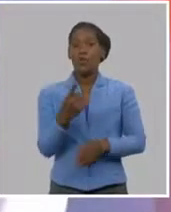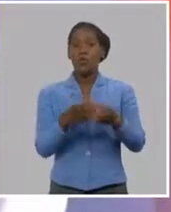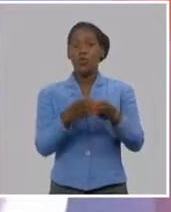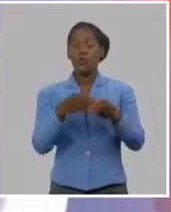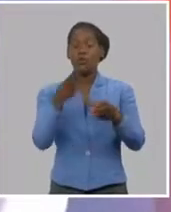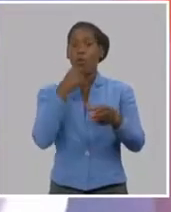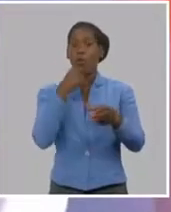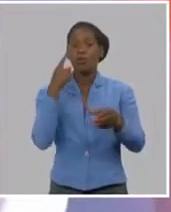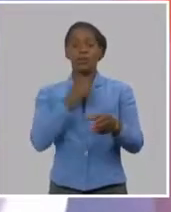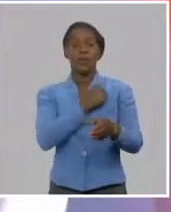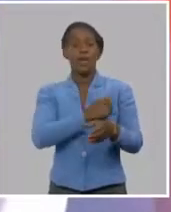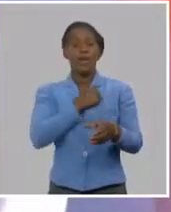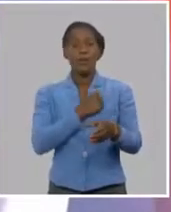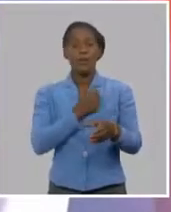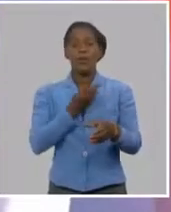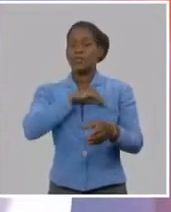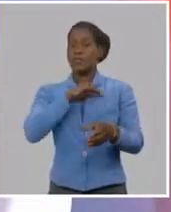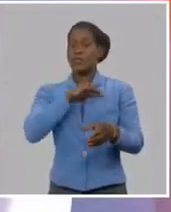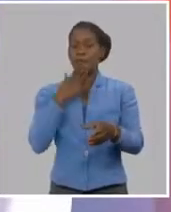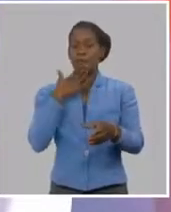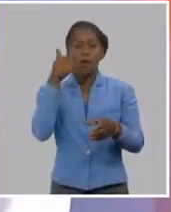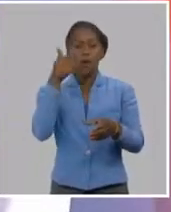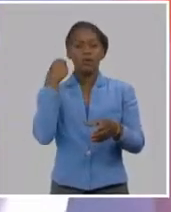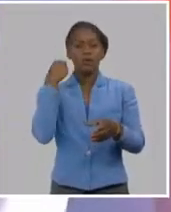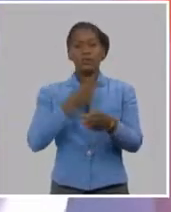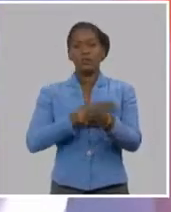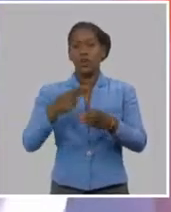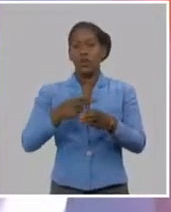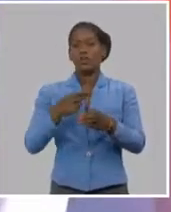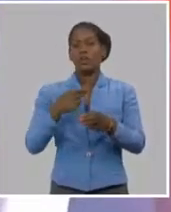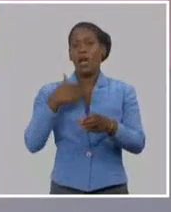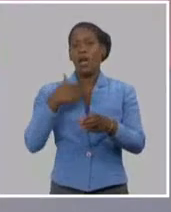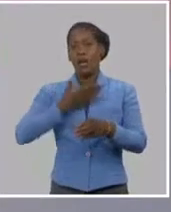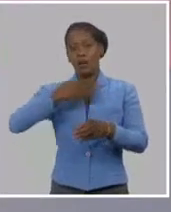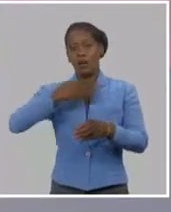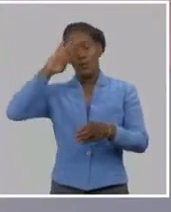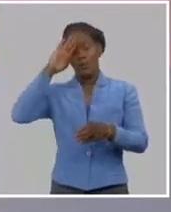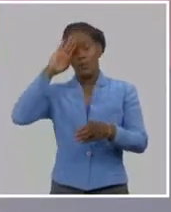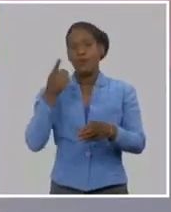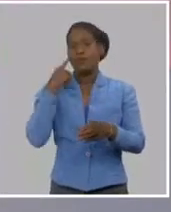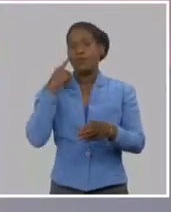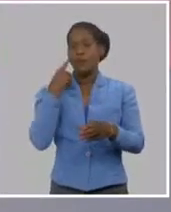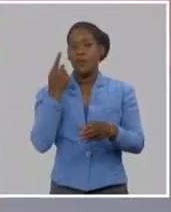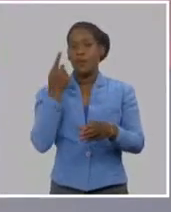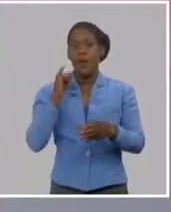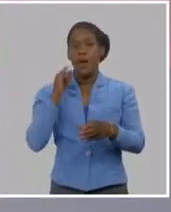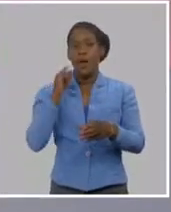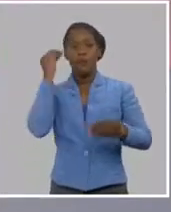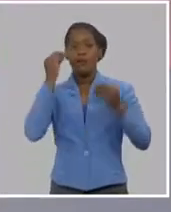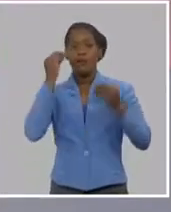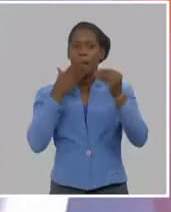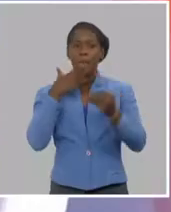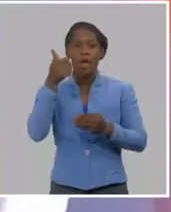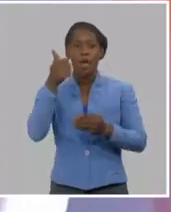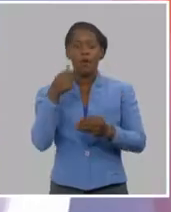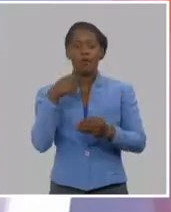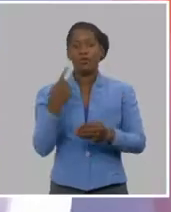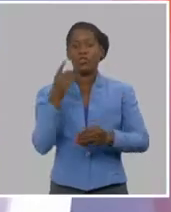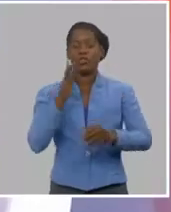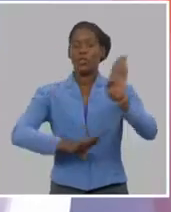que aman y piensan y sienten por esa obra martiana, por supuesto que vamos a continuar construyendo ese pensamiento. Bueno, muchísimas gracias, Lil,